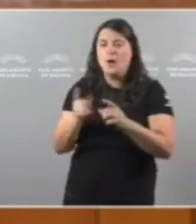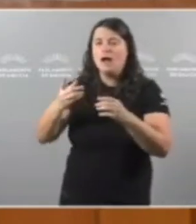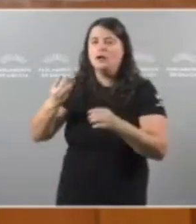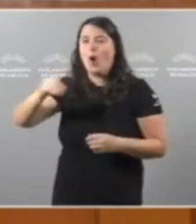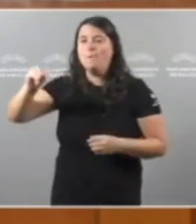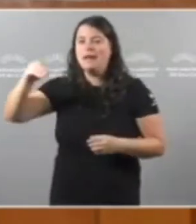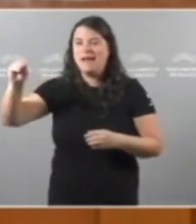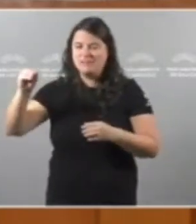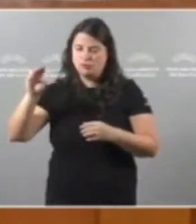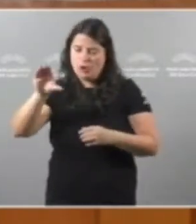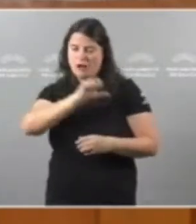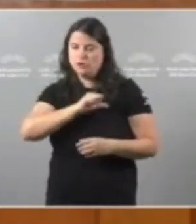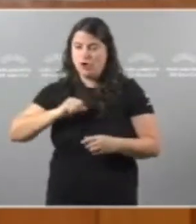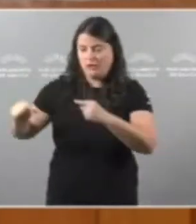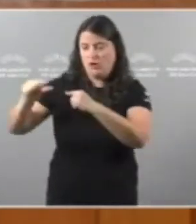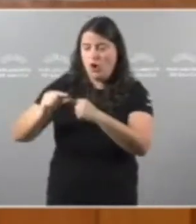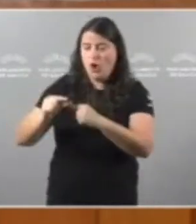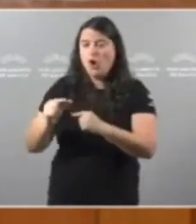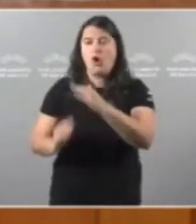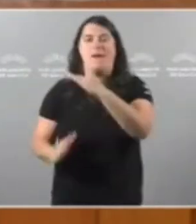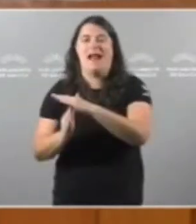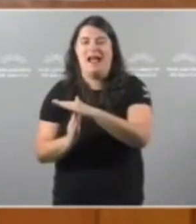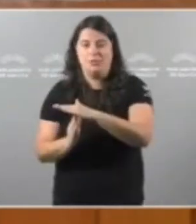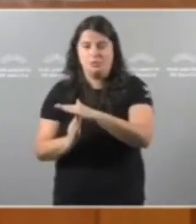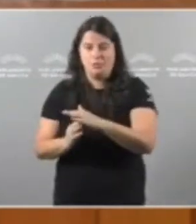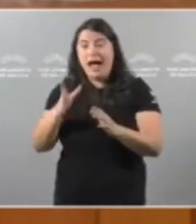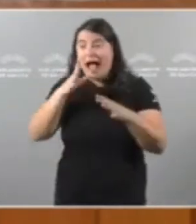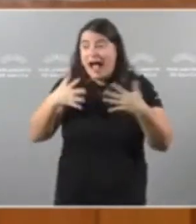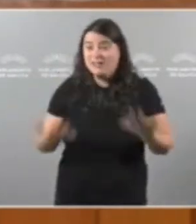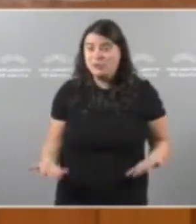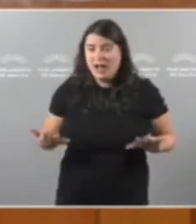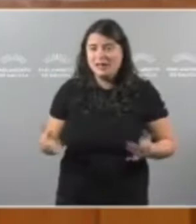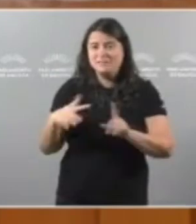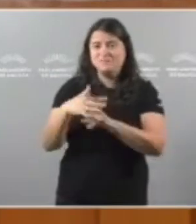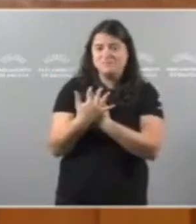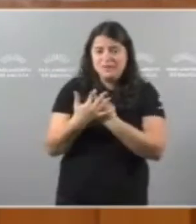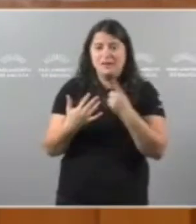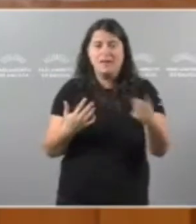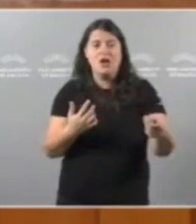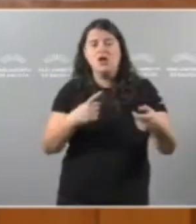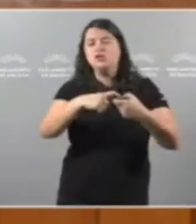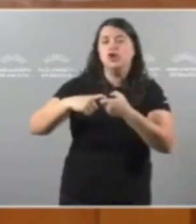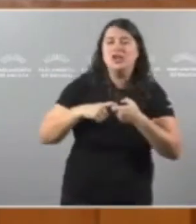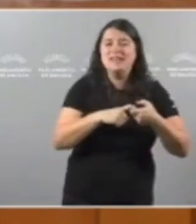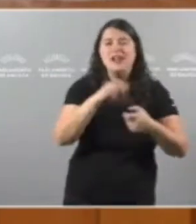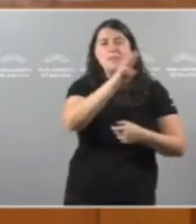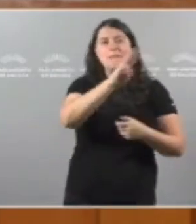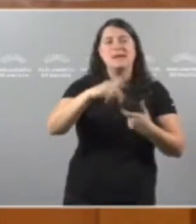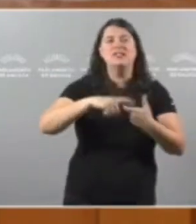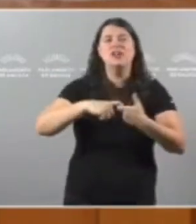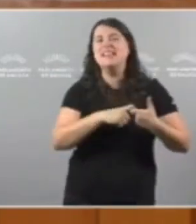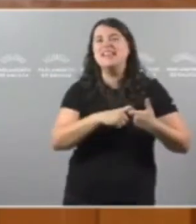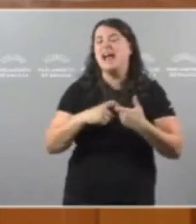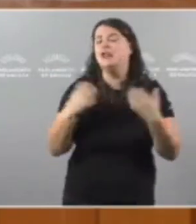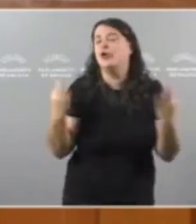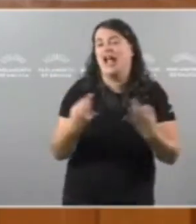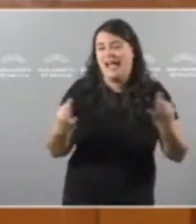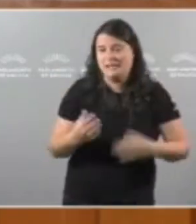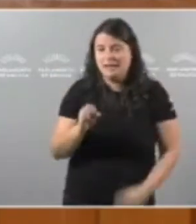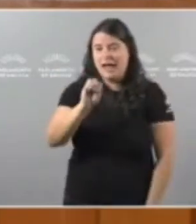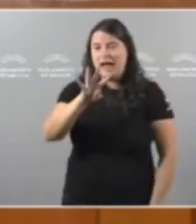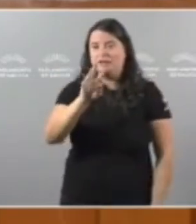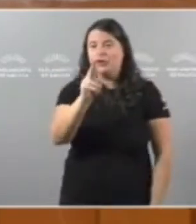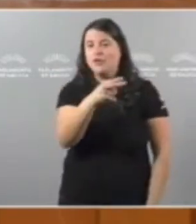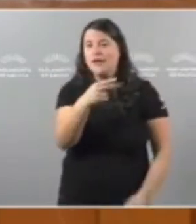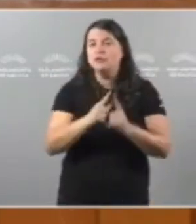autonómico E neste contexto Xaben calé a gran aportación solidaria que fai o Partido Popular 14 euros